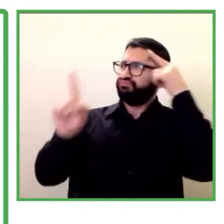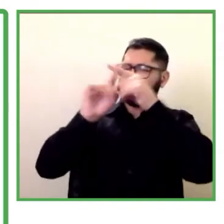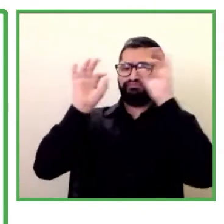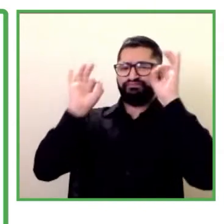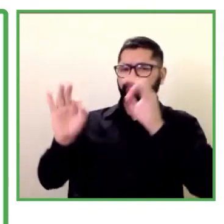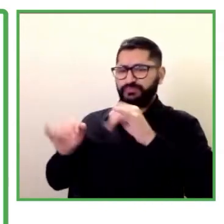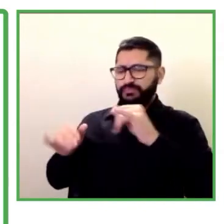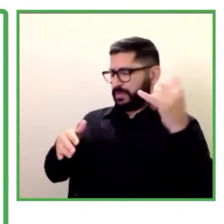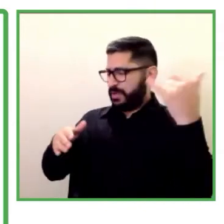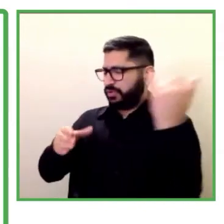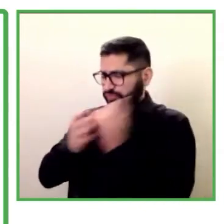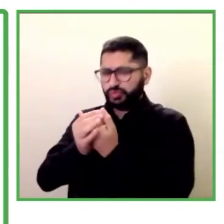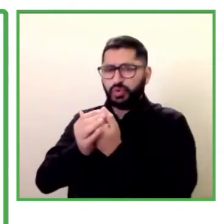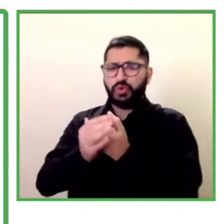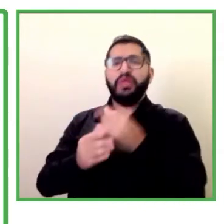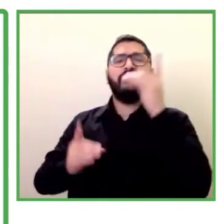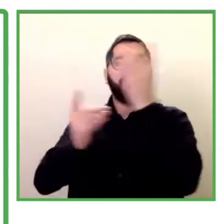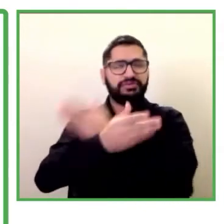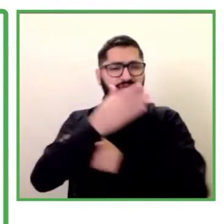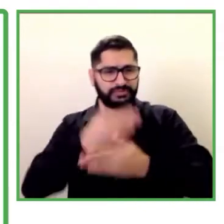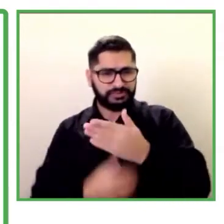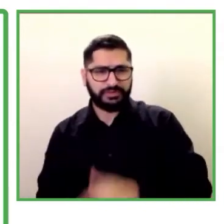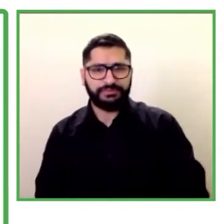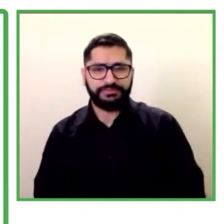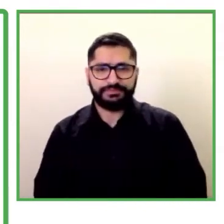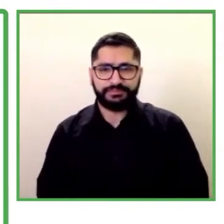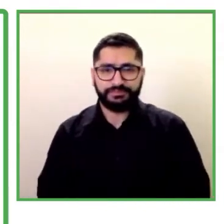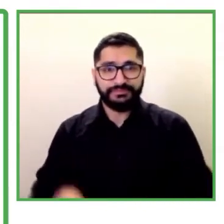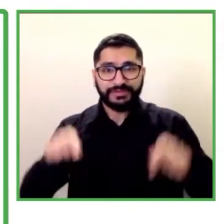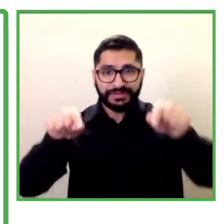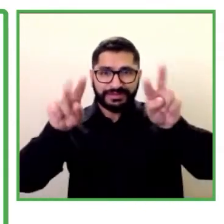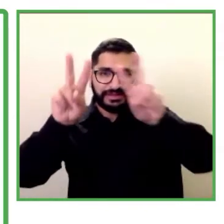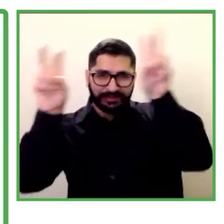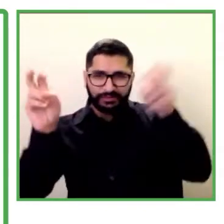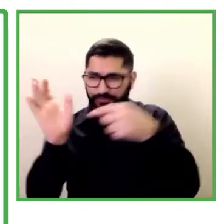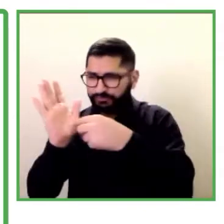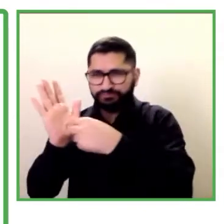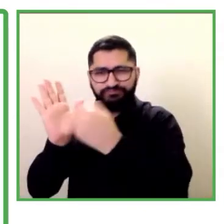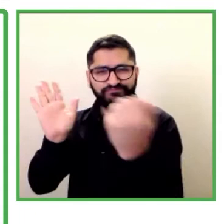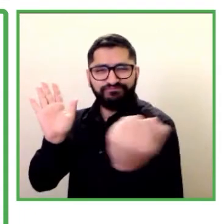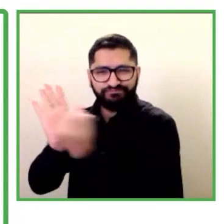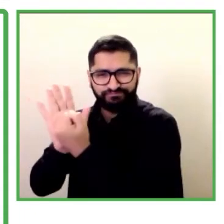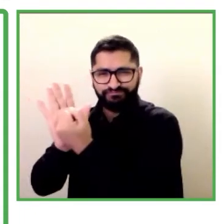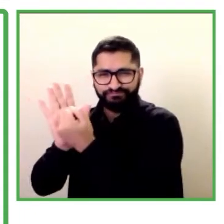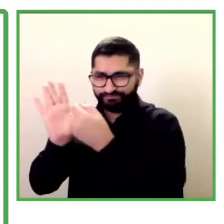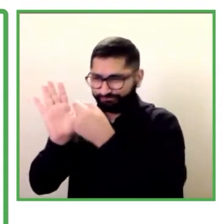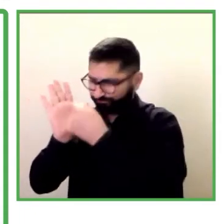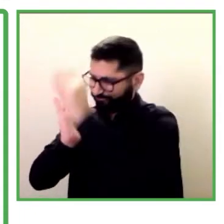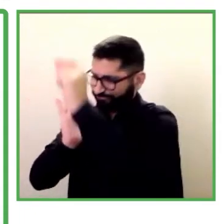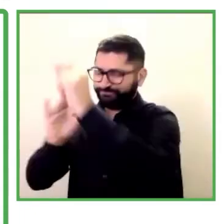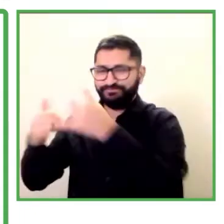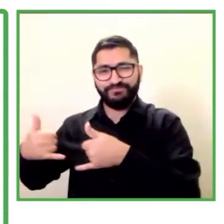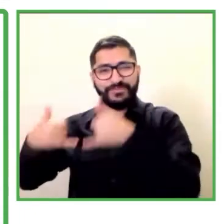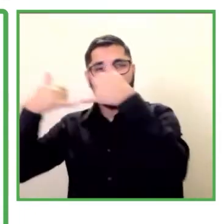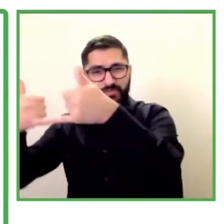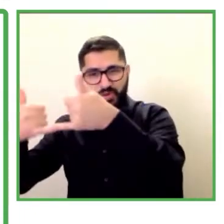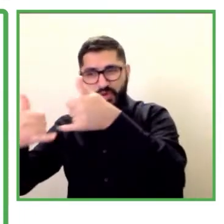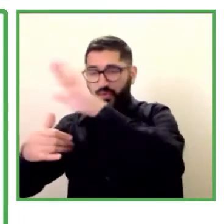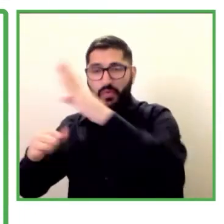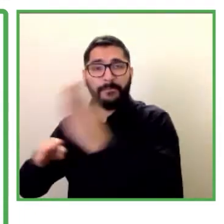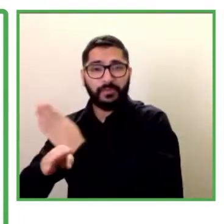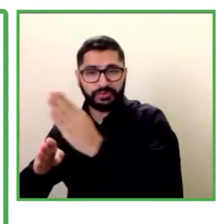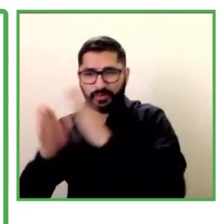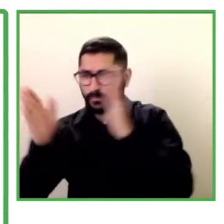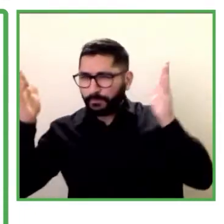este es el distintivo este es el sello que se le otorga a las empresas y está enfocado en empresa comprometida con la inclusión porque lo que